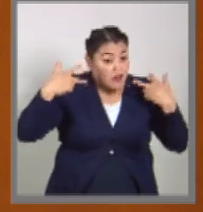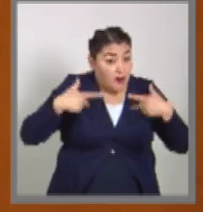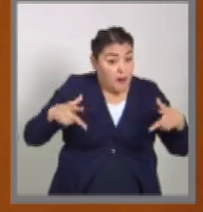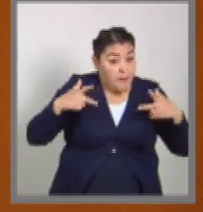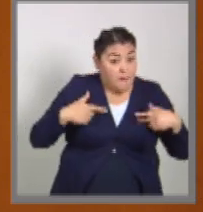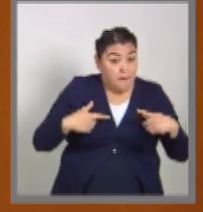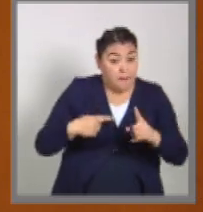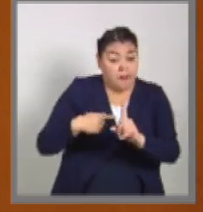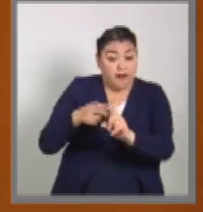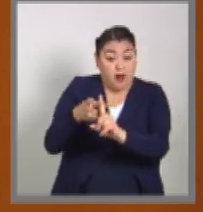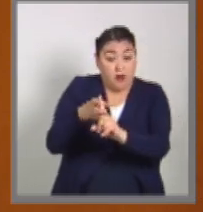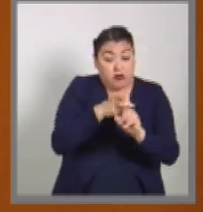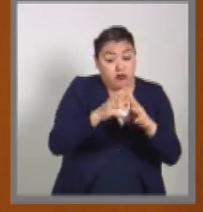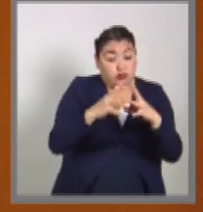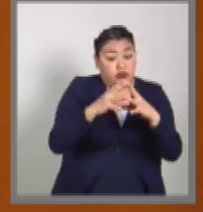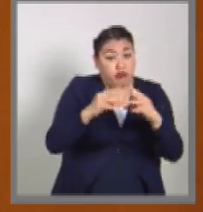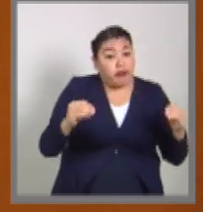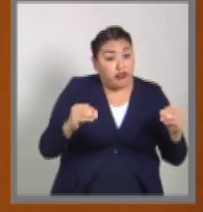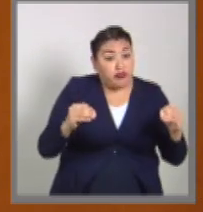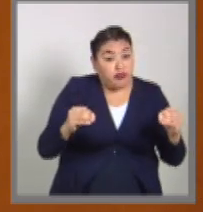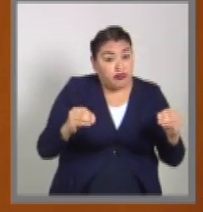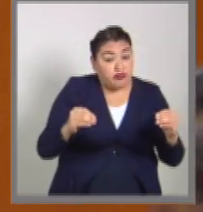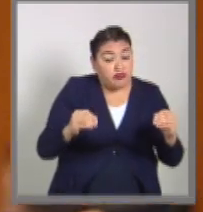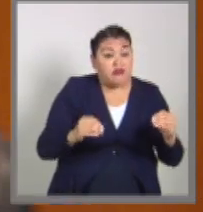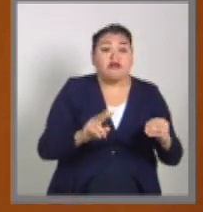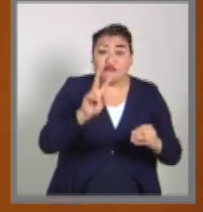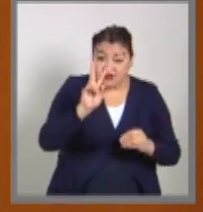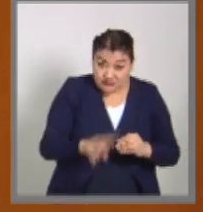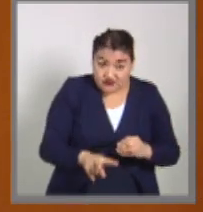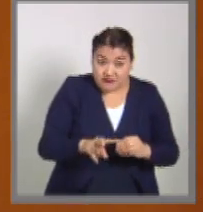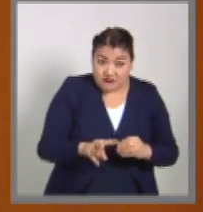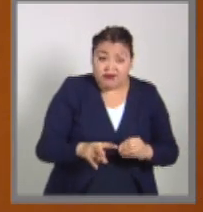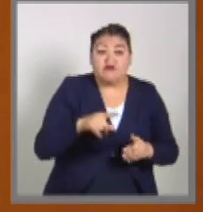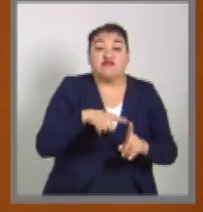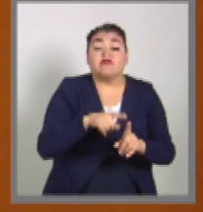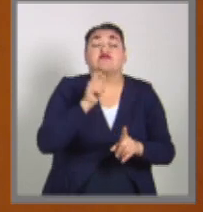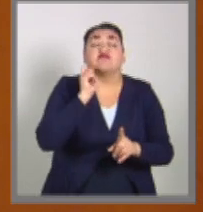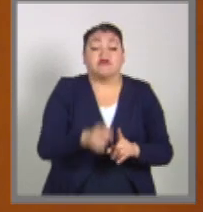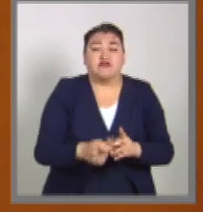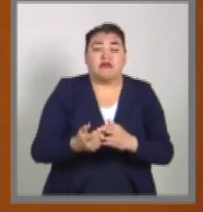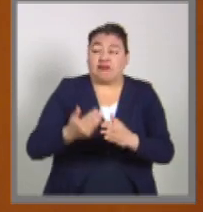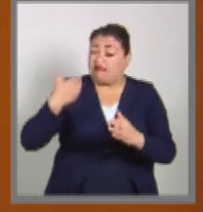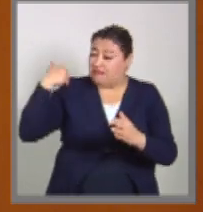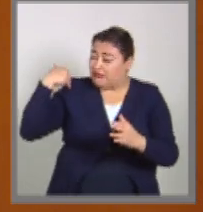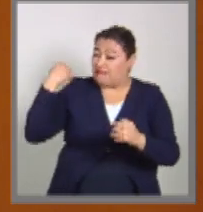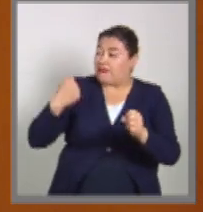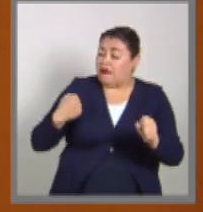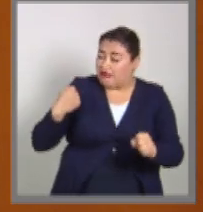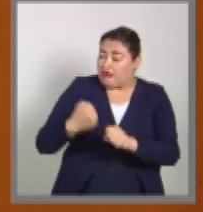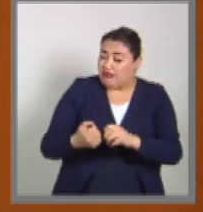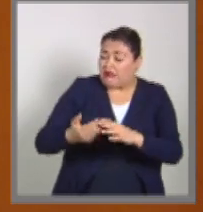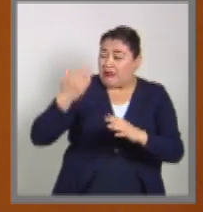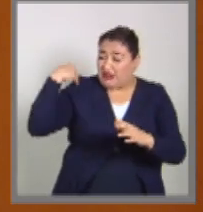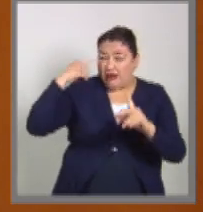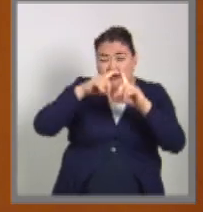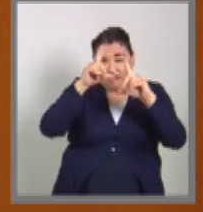personas es un fenómeno que se ha venido dando a lo largo de la historia del país,